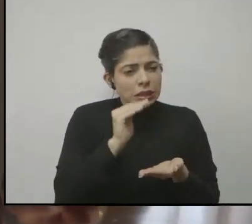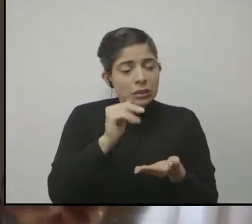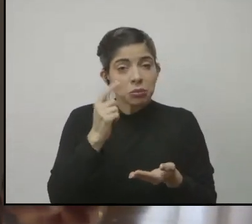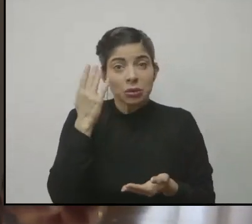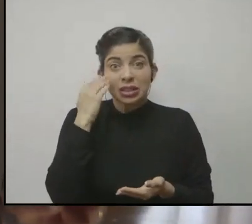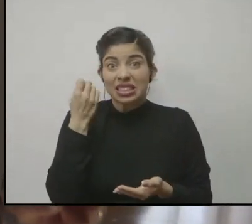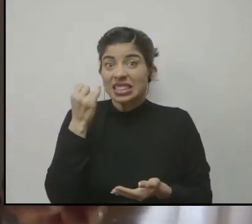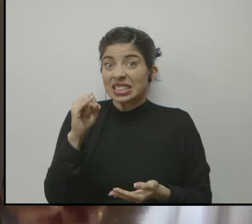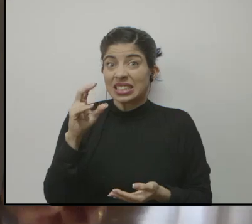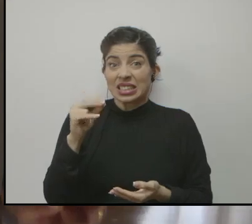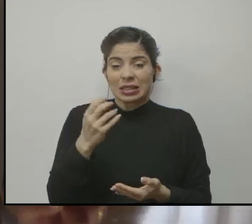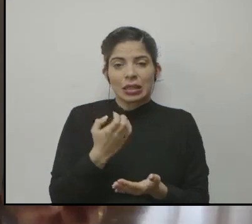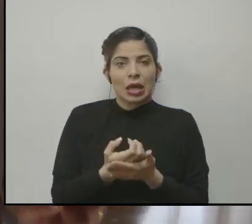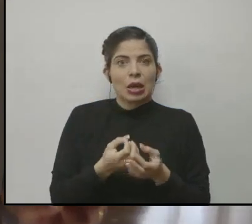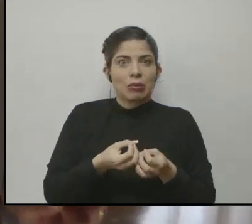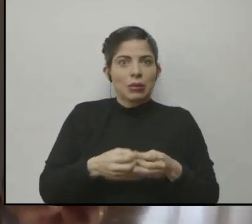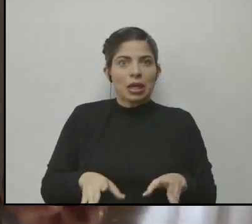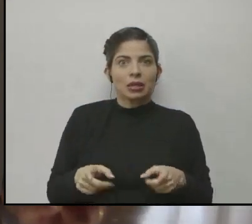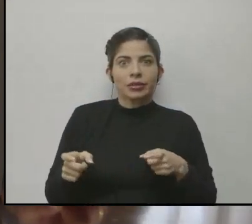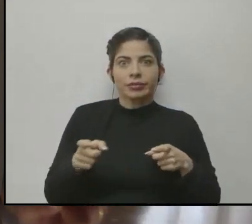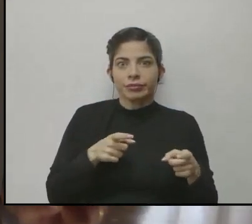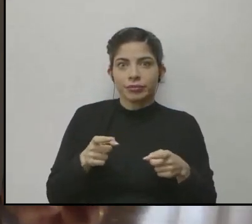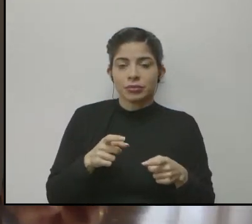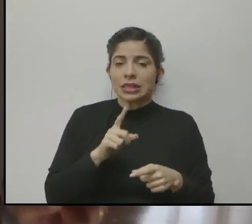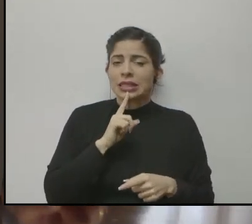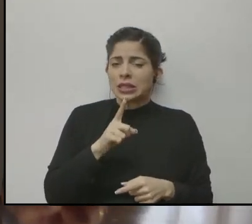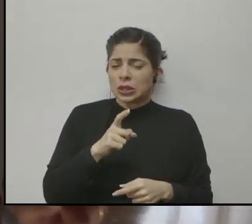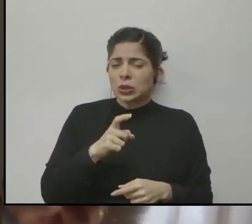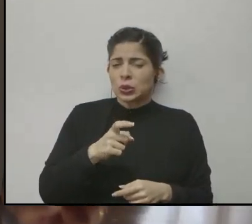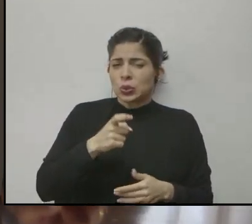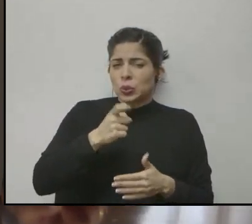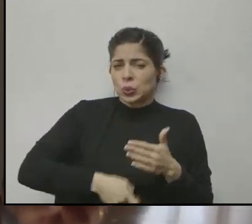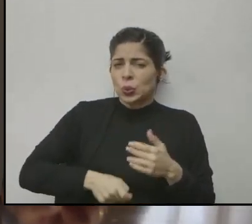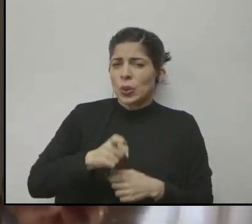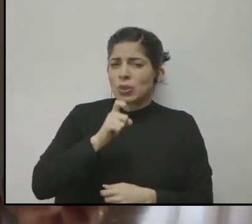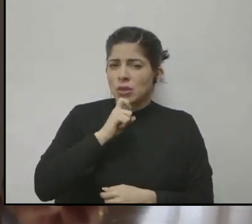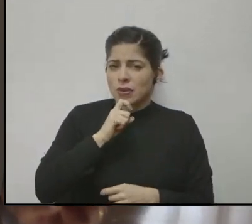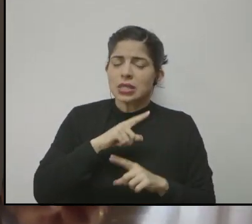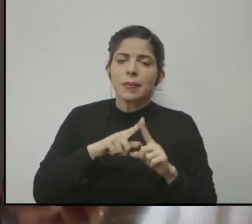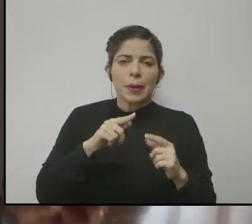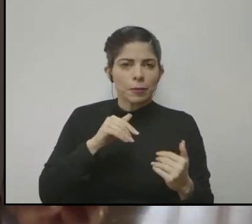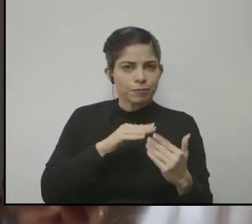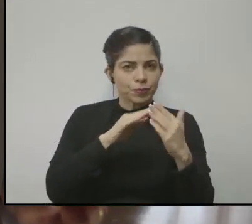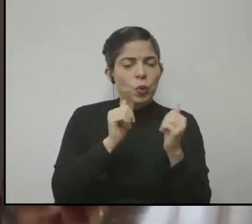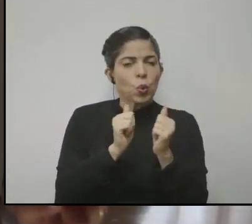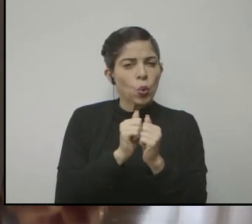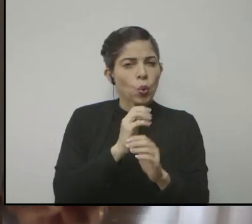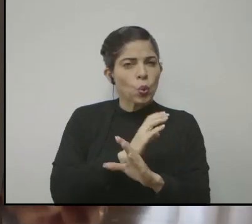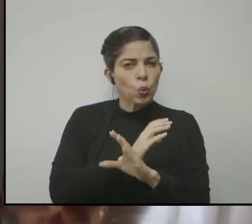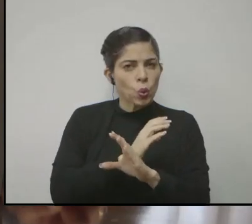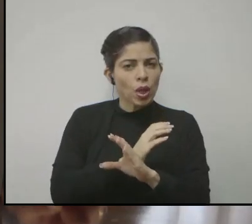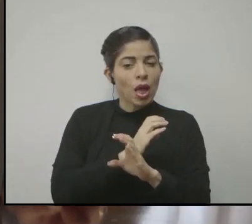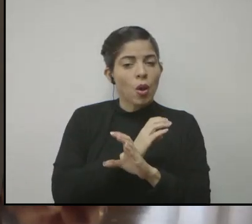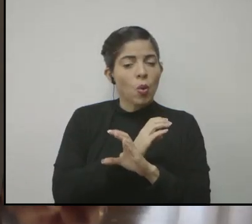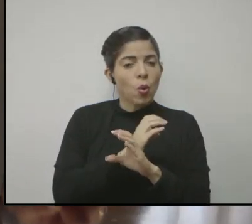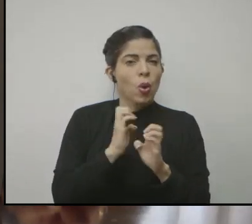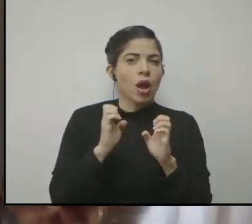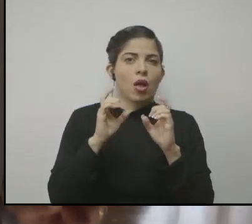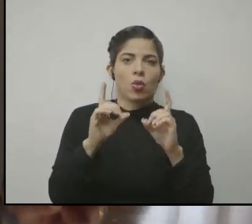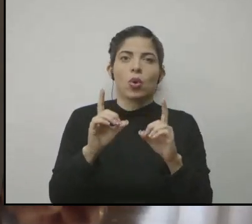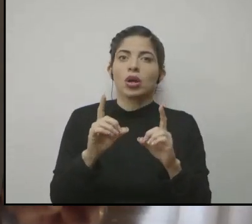nos puede hacer económicamente inmanejable. Y es algo muy duro, pero es algo que estamos afrontando, cuidando la educación.